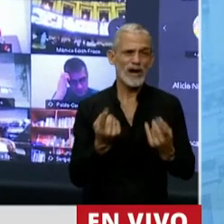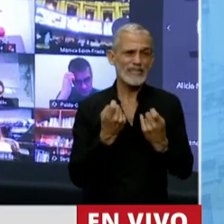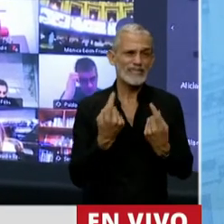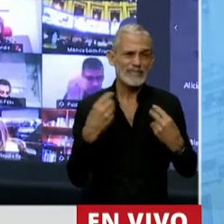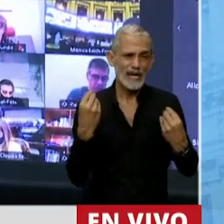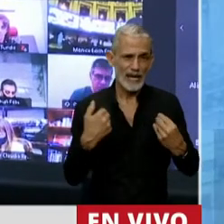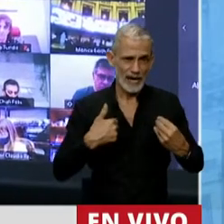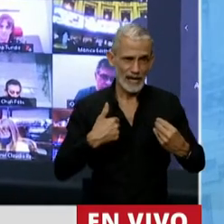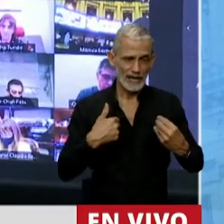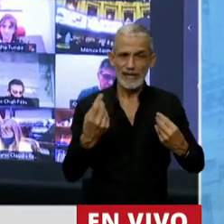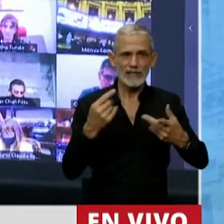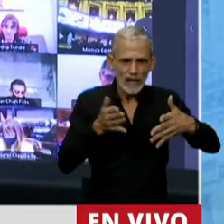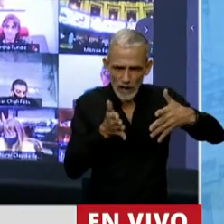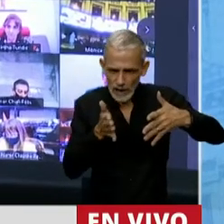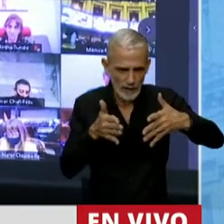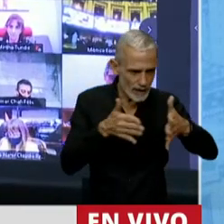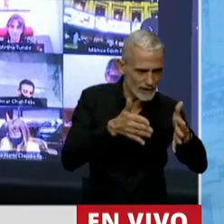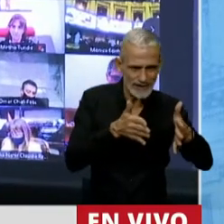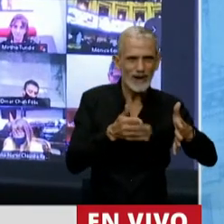necesita ir en un camino